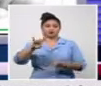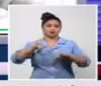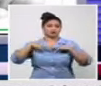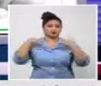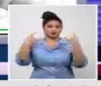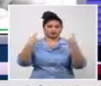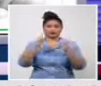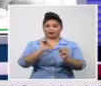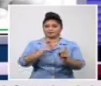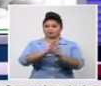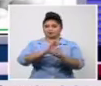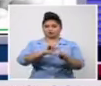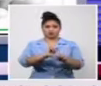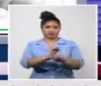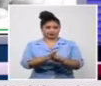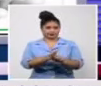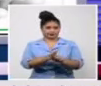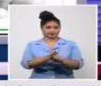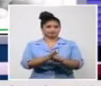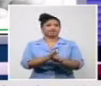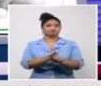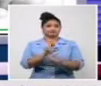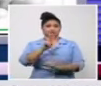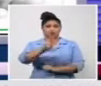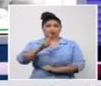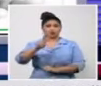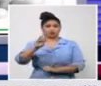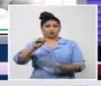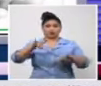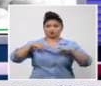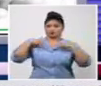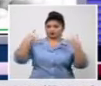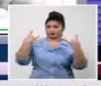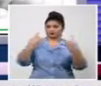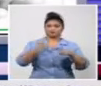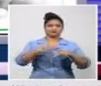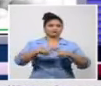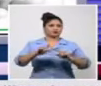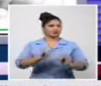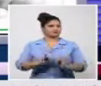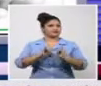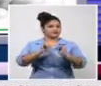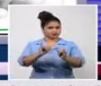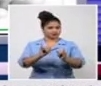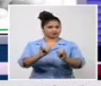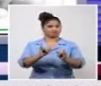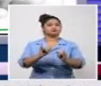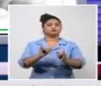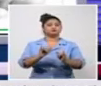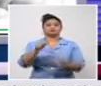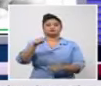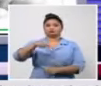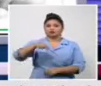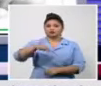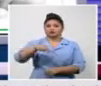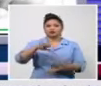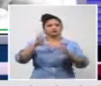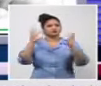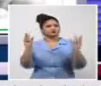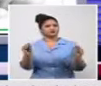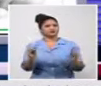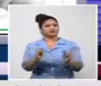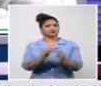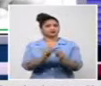epidemia lamentablemente como datos relevantes manejados en esta jornada por el experto del total de estos